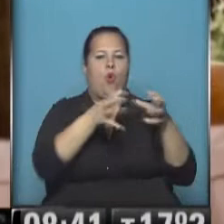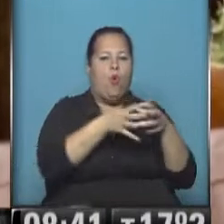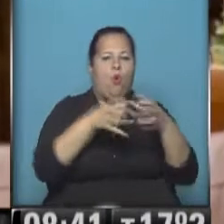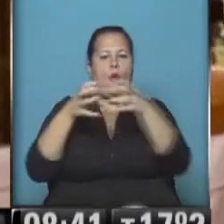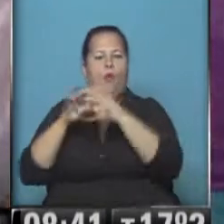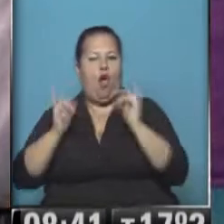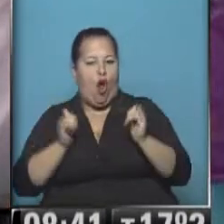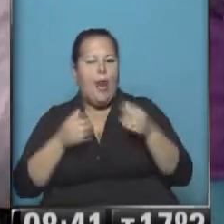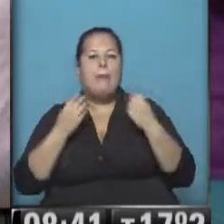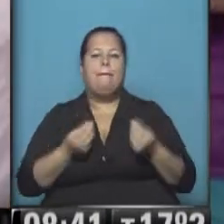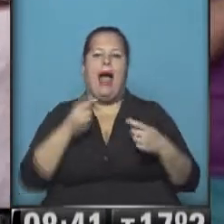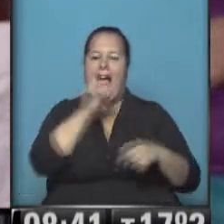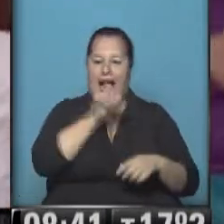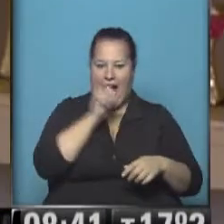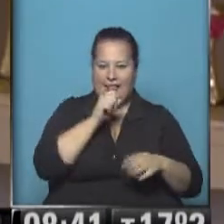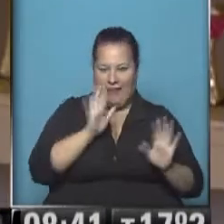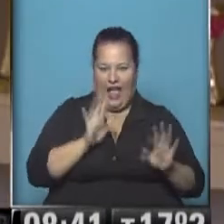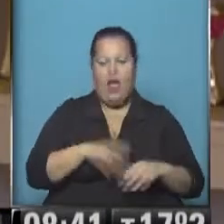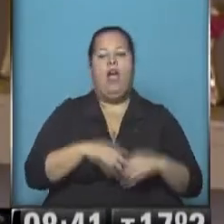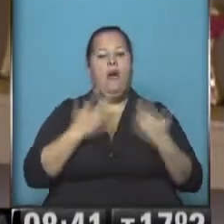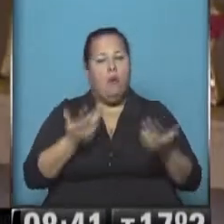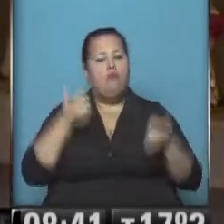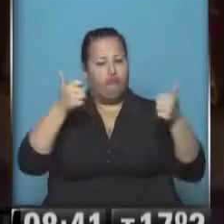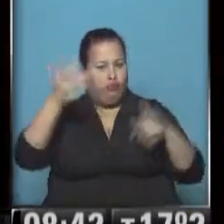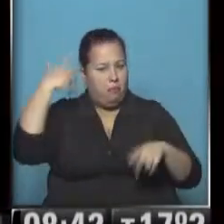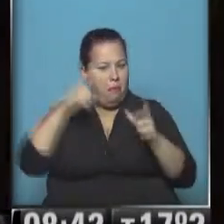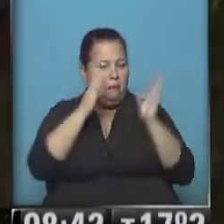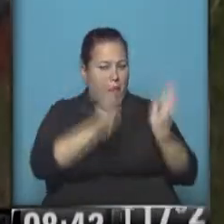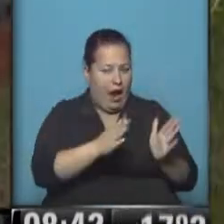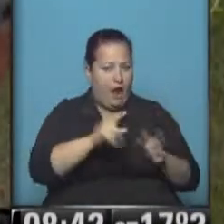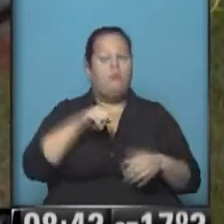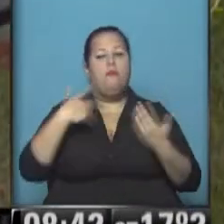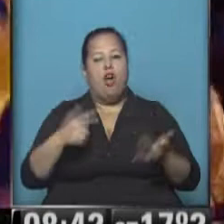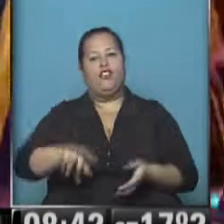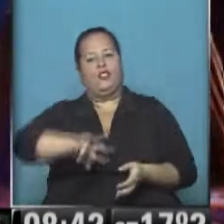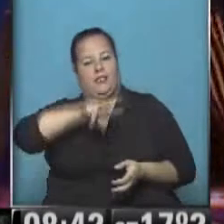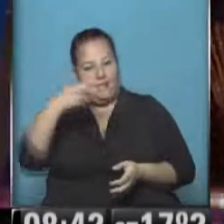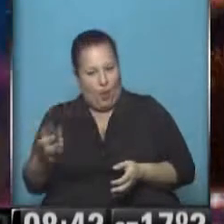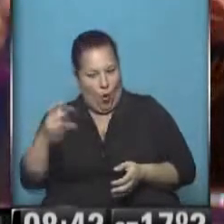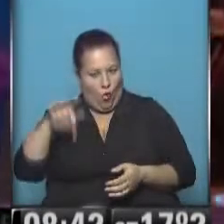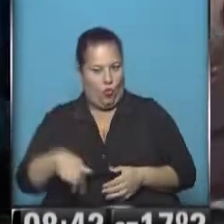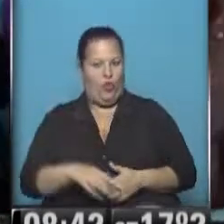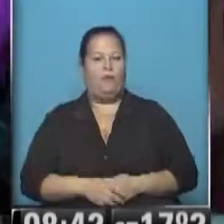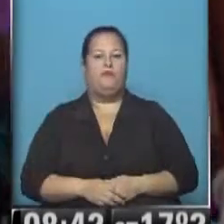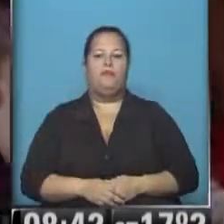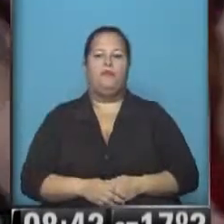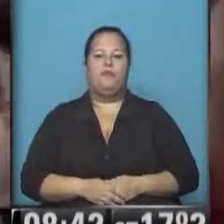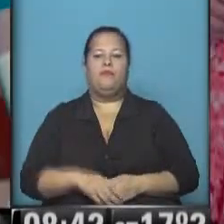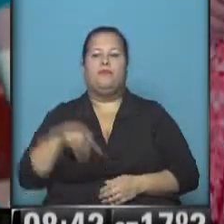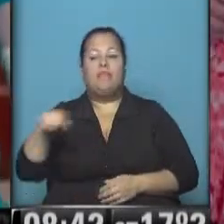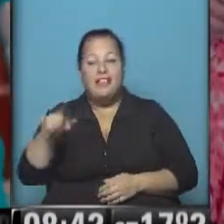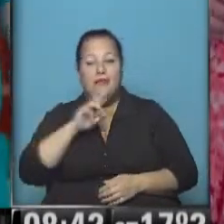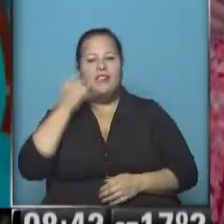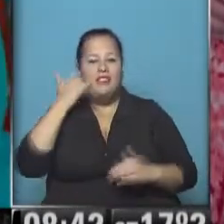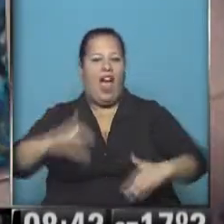jóvenes para cantar a capela. Bueno, fue muy exitosa esa primera parte y por eso ahora se presenta esta secuela en la cual ellas